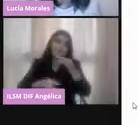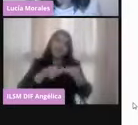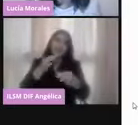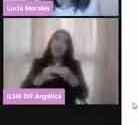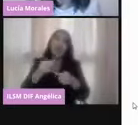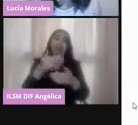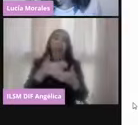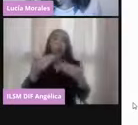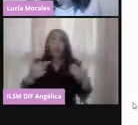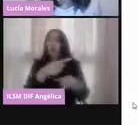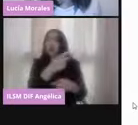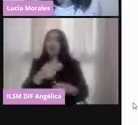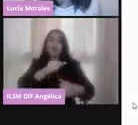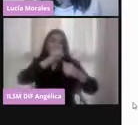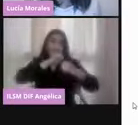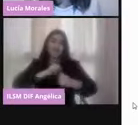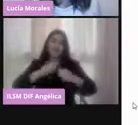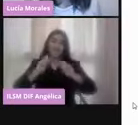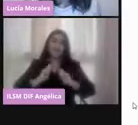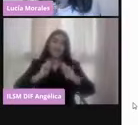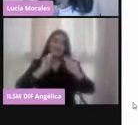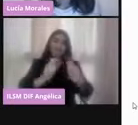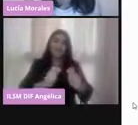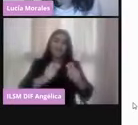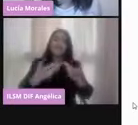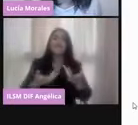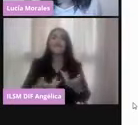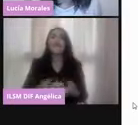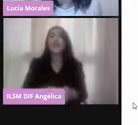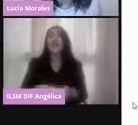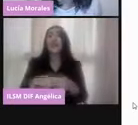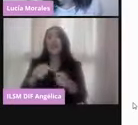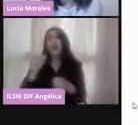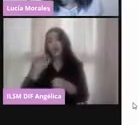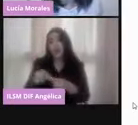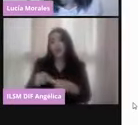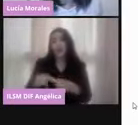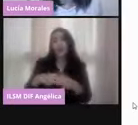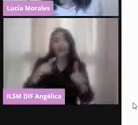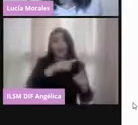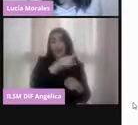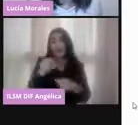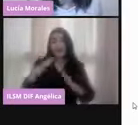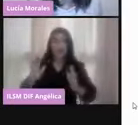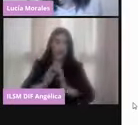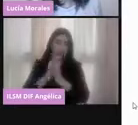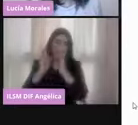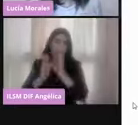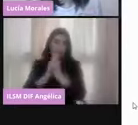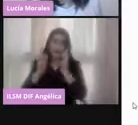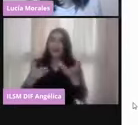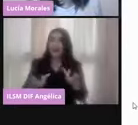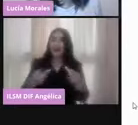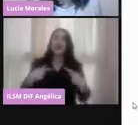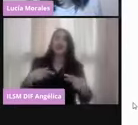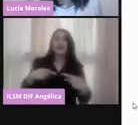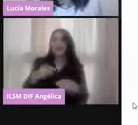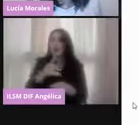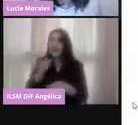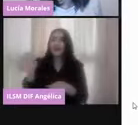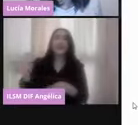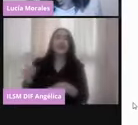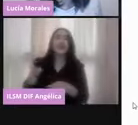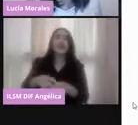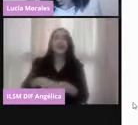en la jornada electoral. Y bueno, además de participar o de poder participar la ciudadanía como